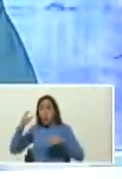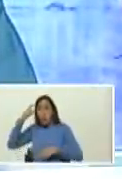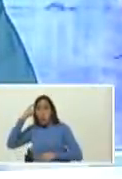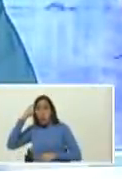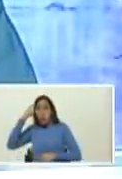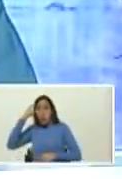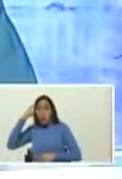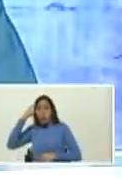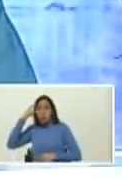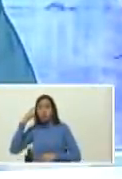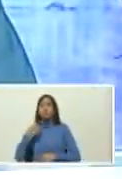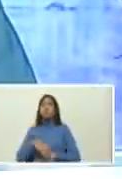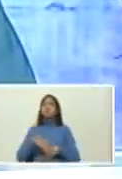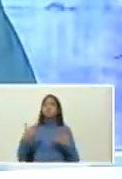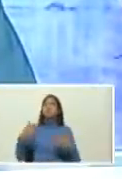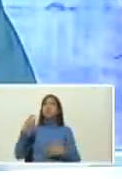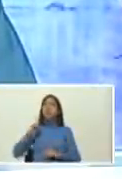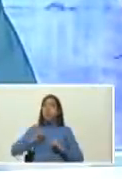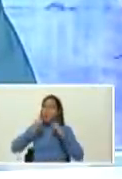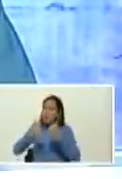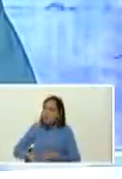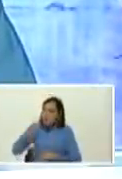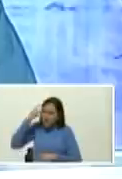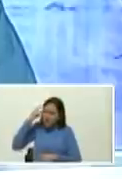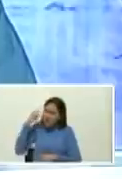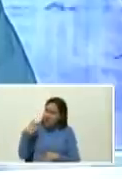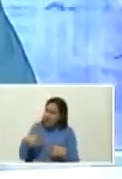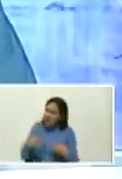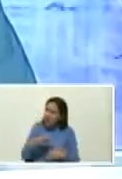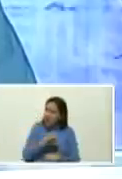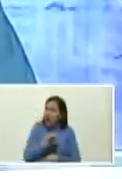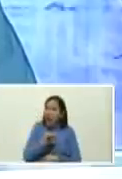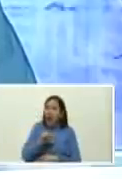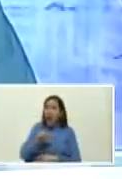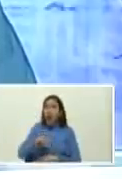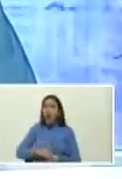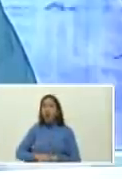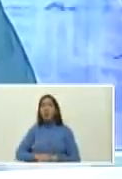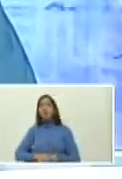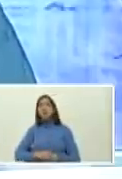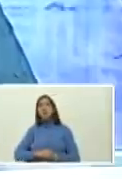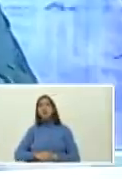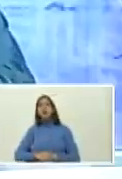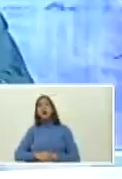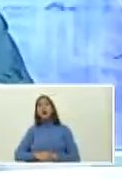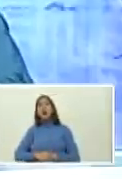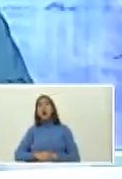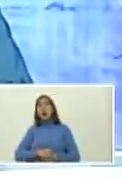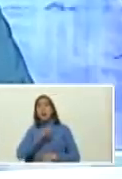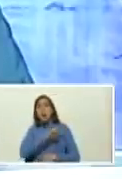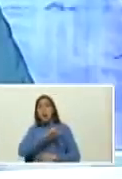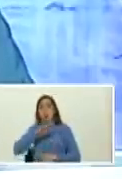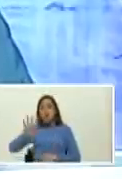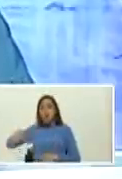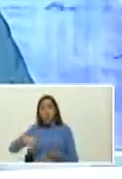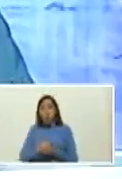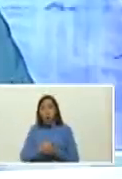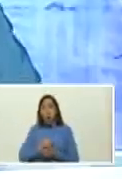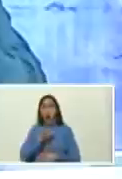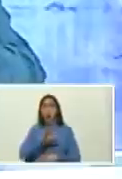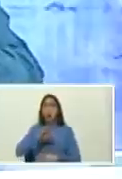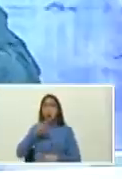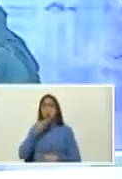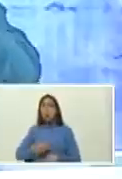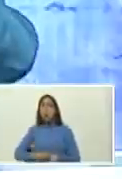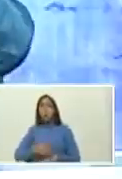18 días ¿qué día empiezan los Juegos Panamericanos en Cali? 25 de noviembre al 5 de diciembre yo cumplo años el 23 de noviembre así